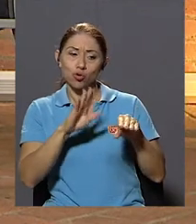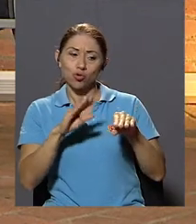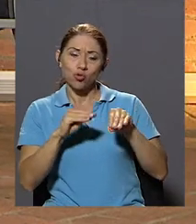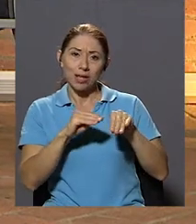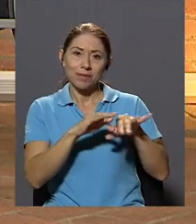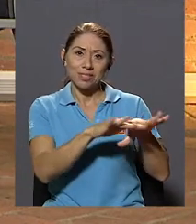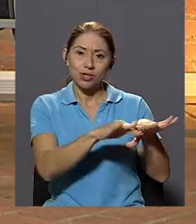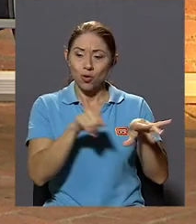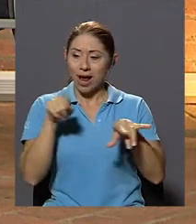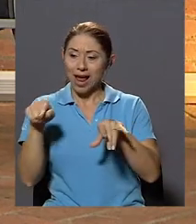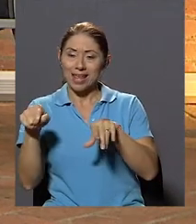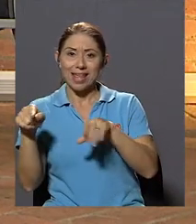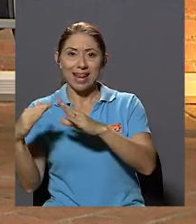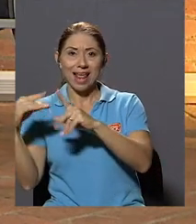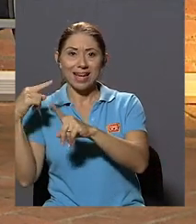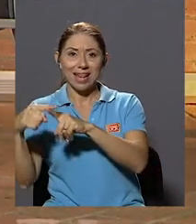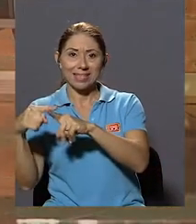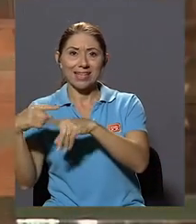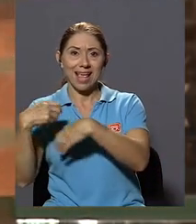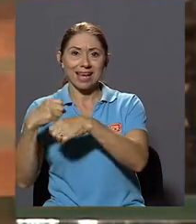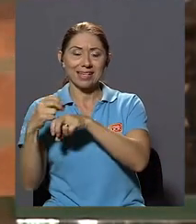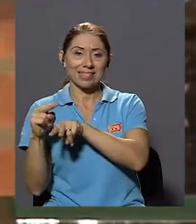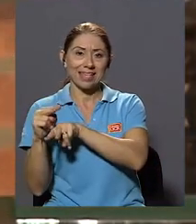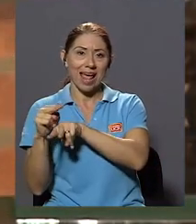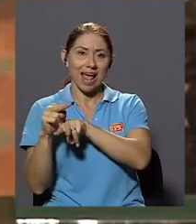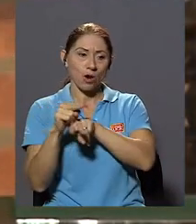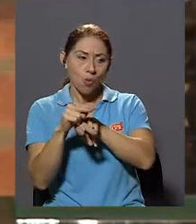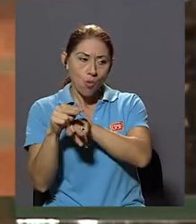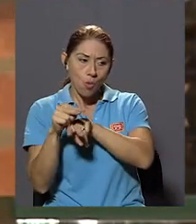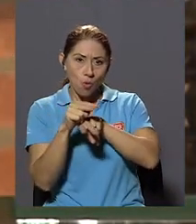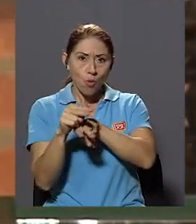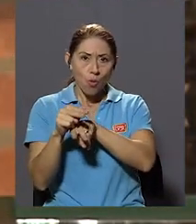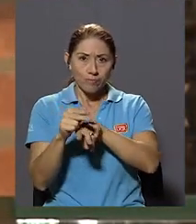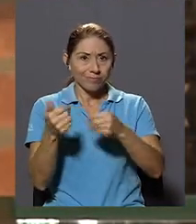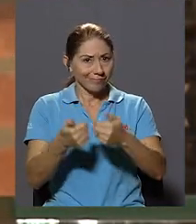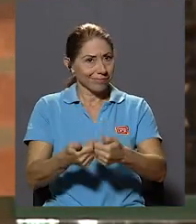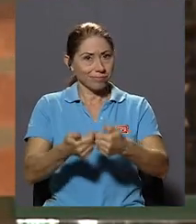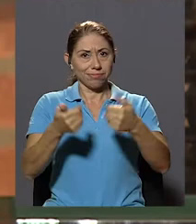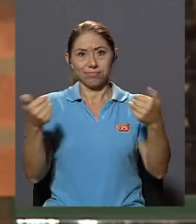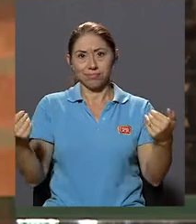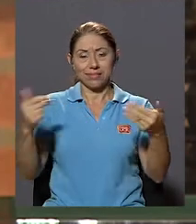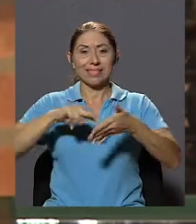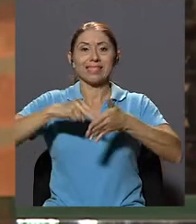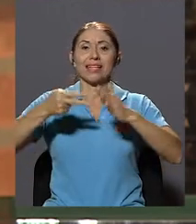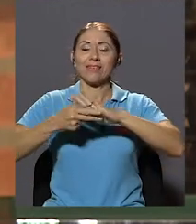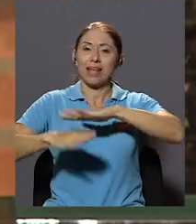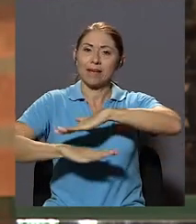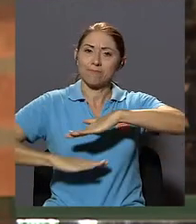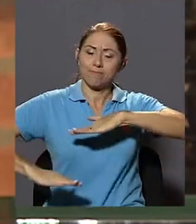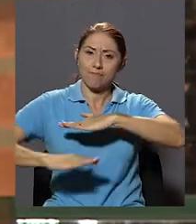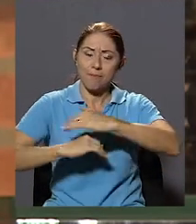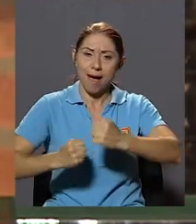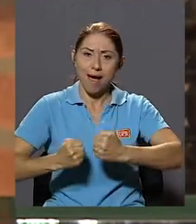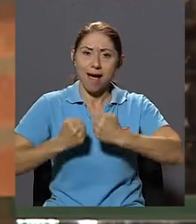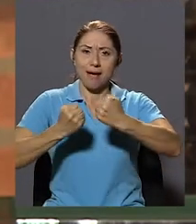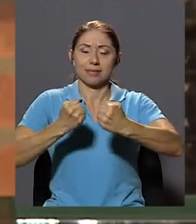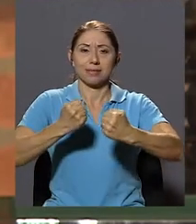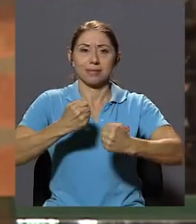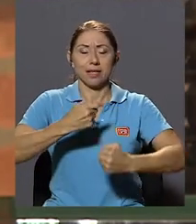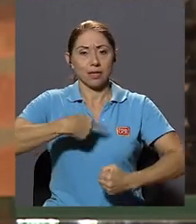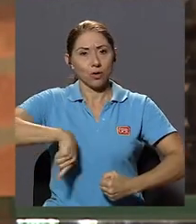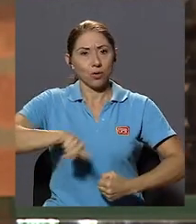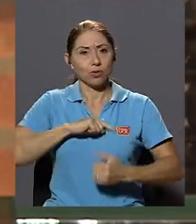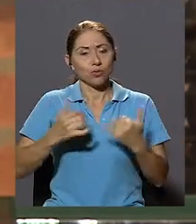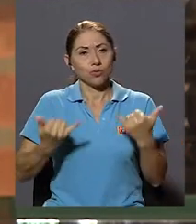ejercía la iglesia En otras palabras, se sentaron las bases De lo que nosotros ahora